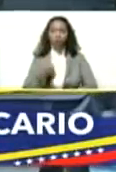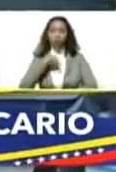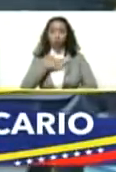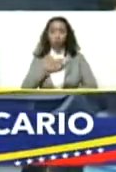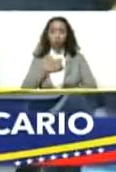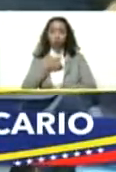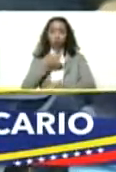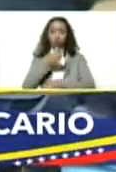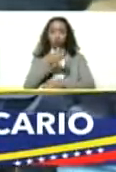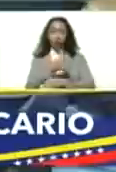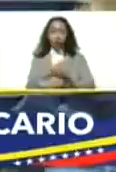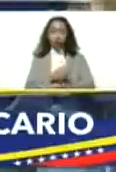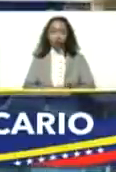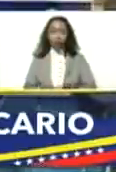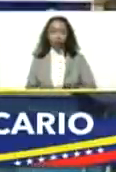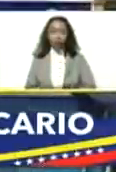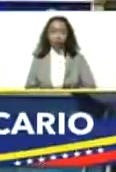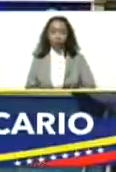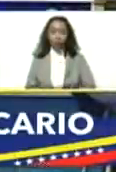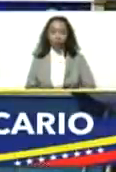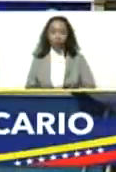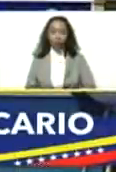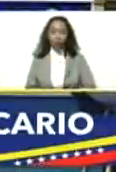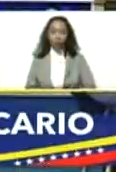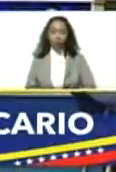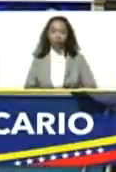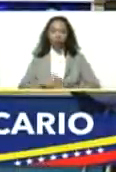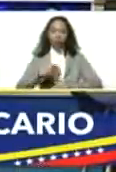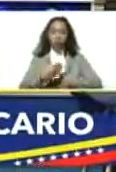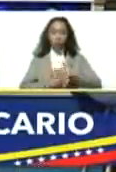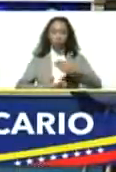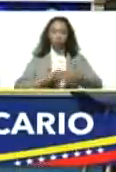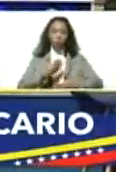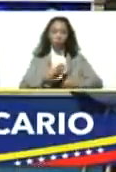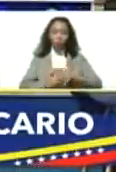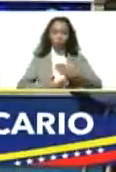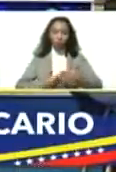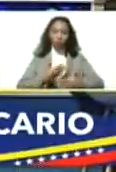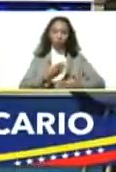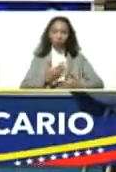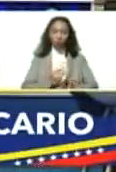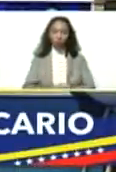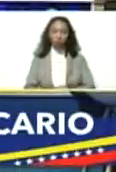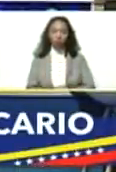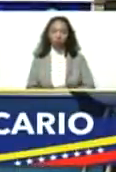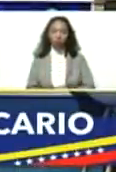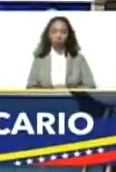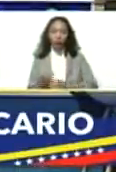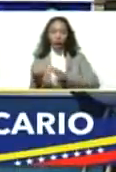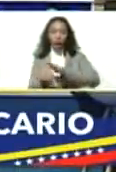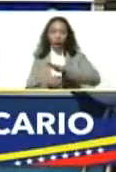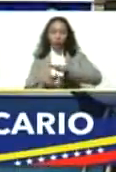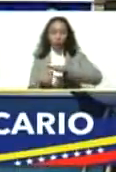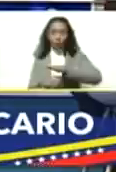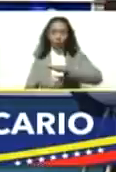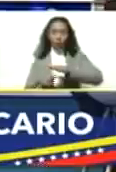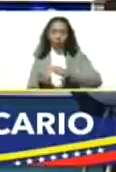amalgamando a las instituciones,